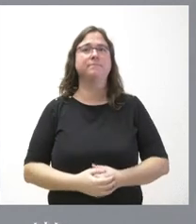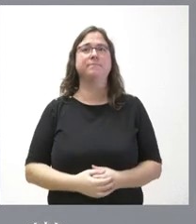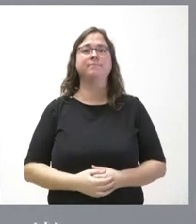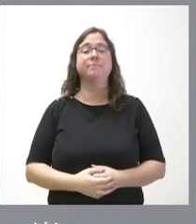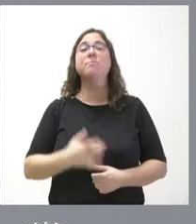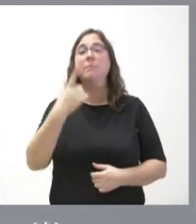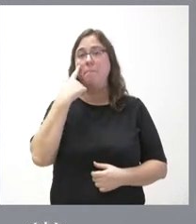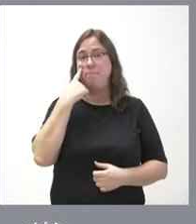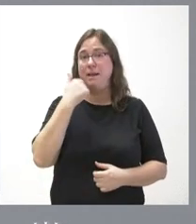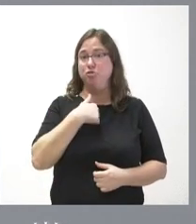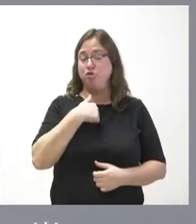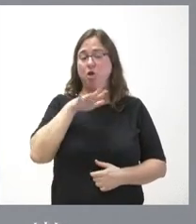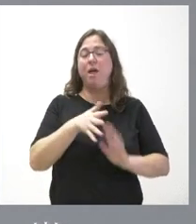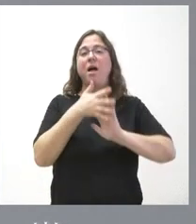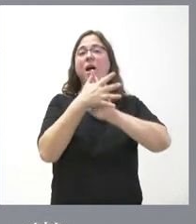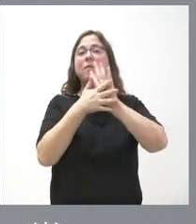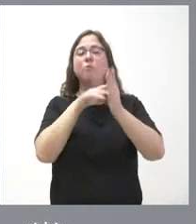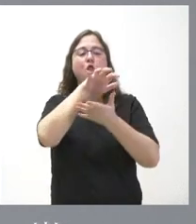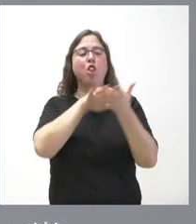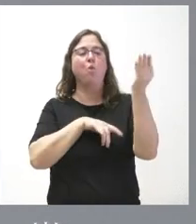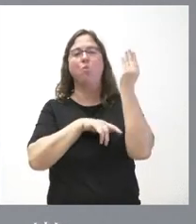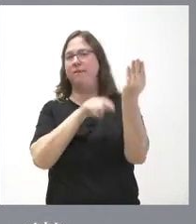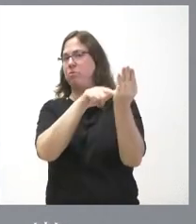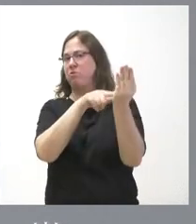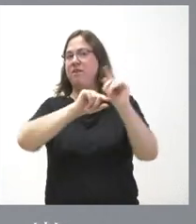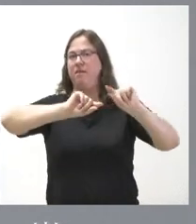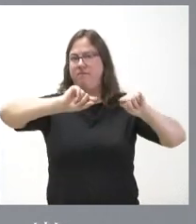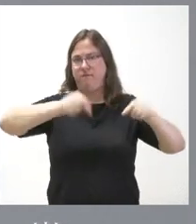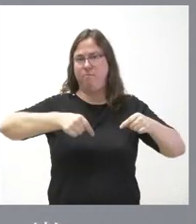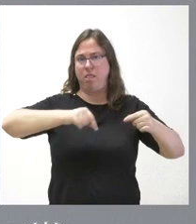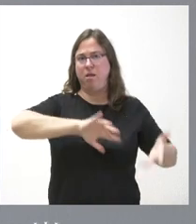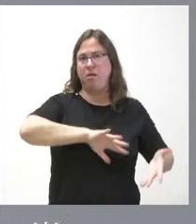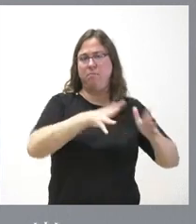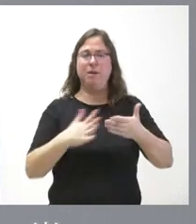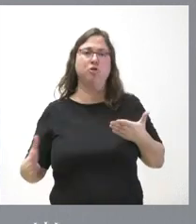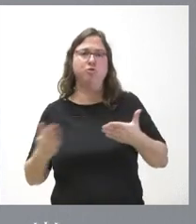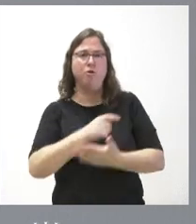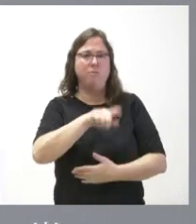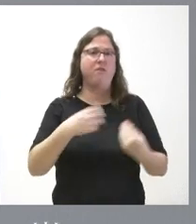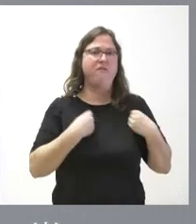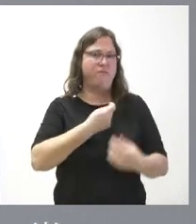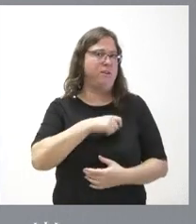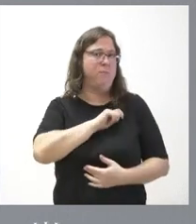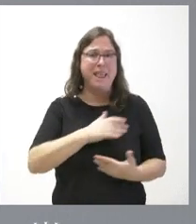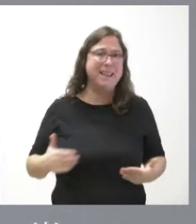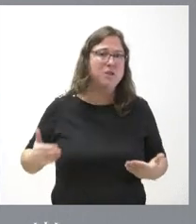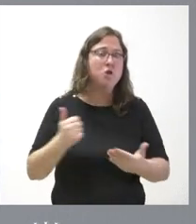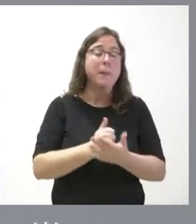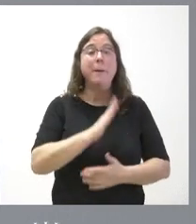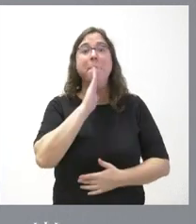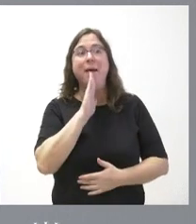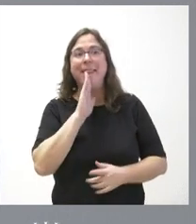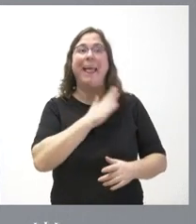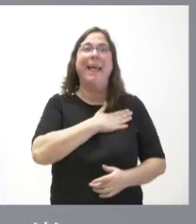Bueno, mire, yo lo que estoy valorando es un documento que se ha firmado y que va a ser de aplicación para todos los españoles y para todas las comunidades autónomas. Parece ser que queramos o no.